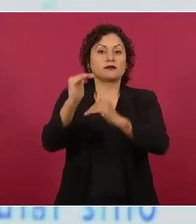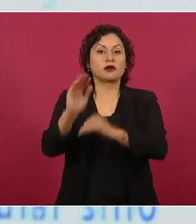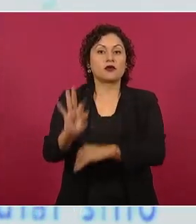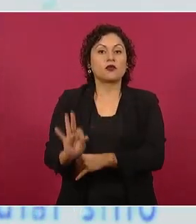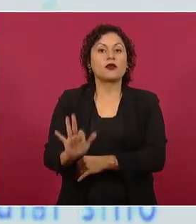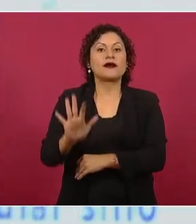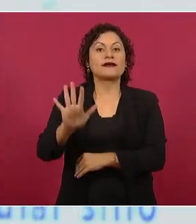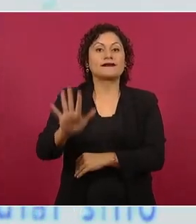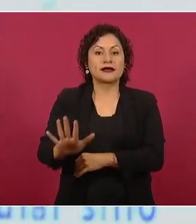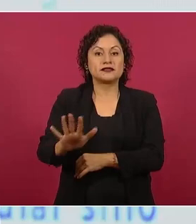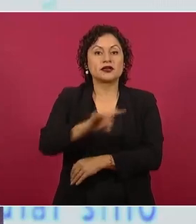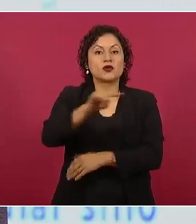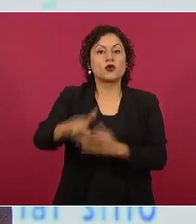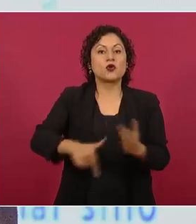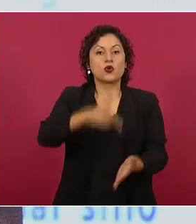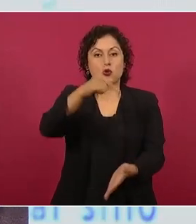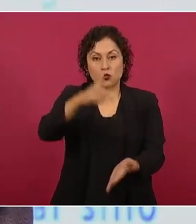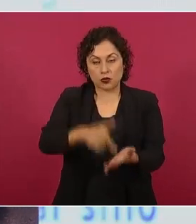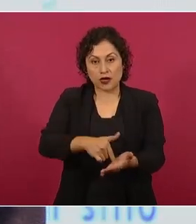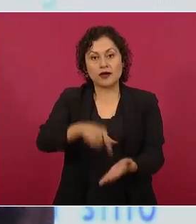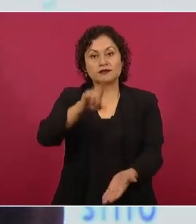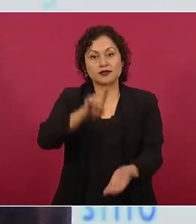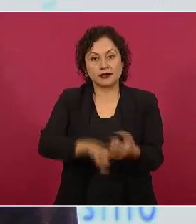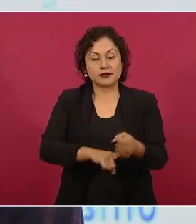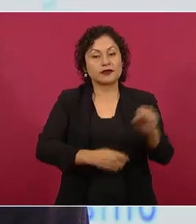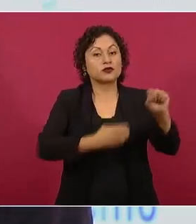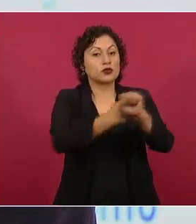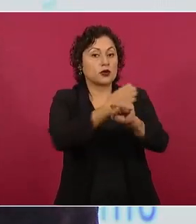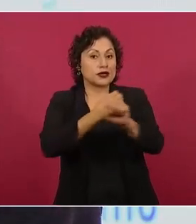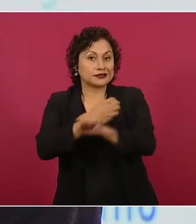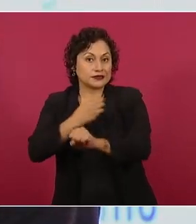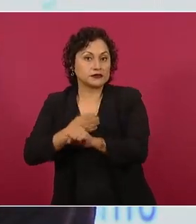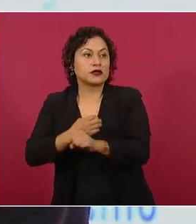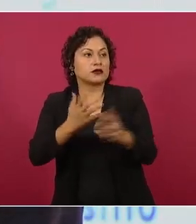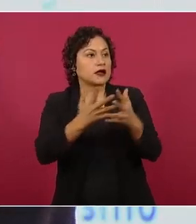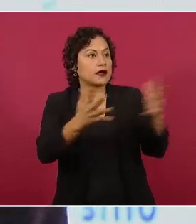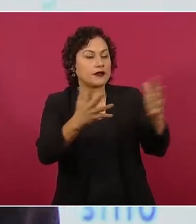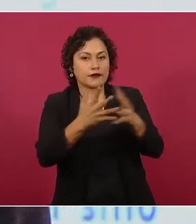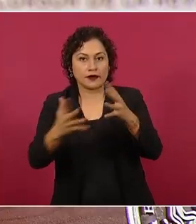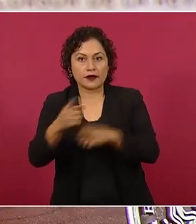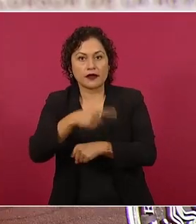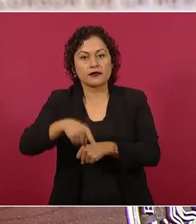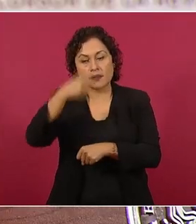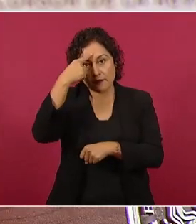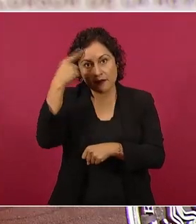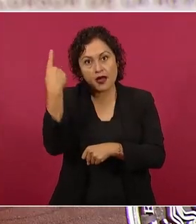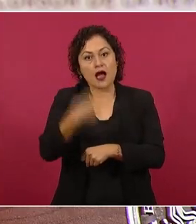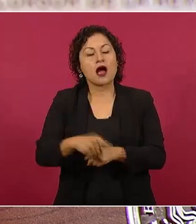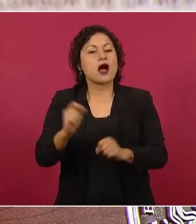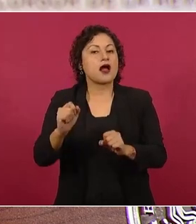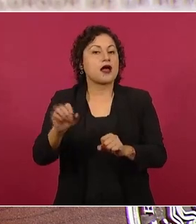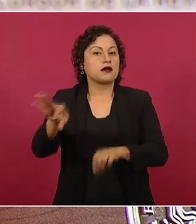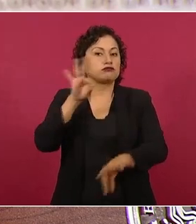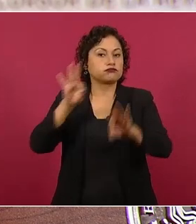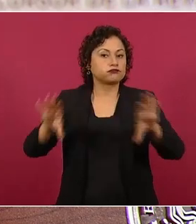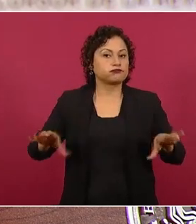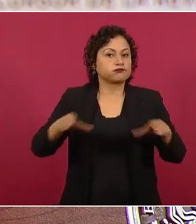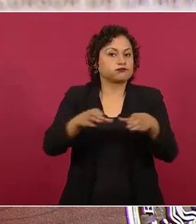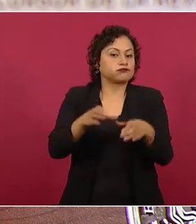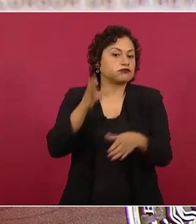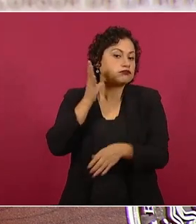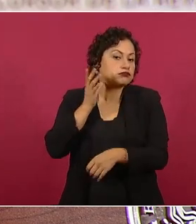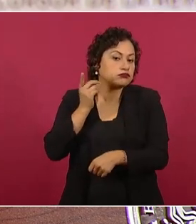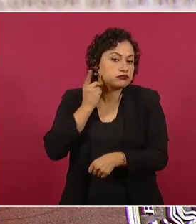curules en las entidades más grandes para conformar sus legislaturas y un tope máximo de nueve